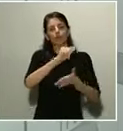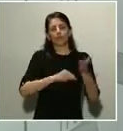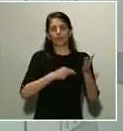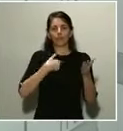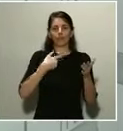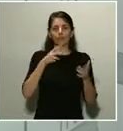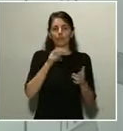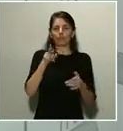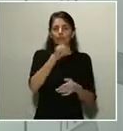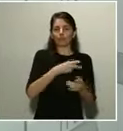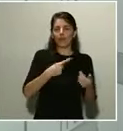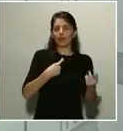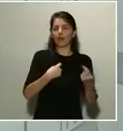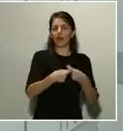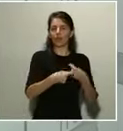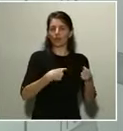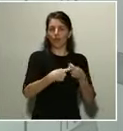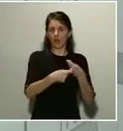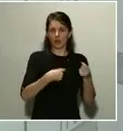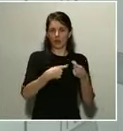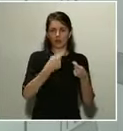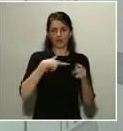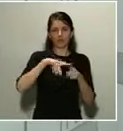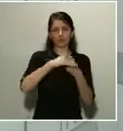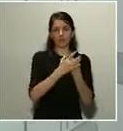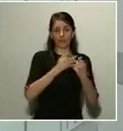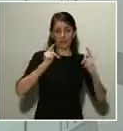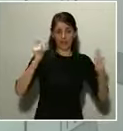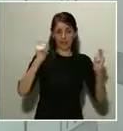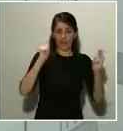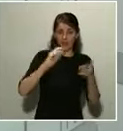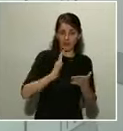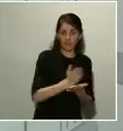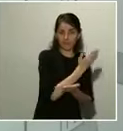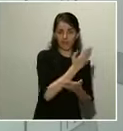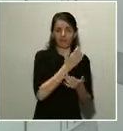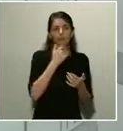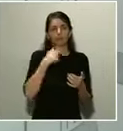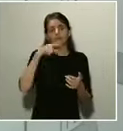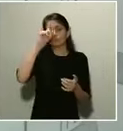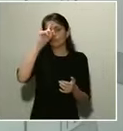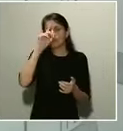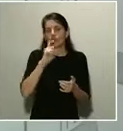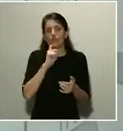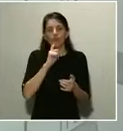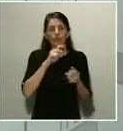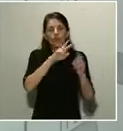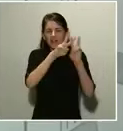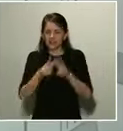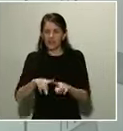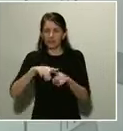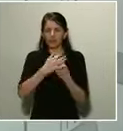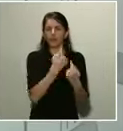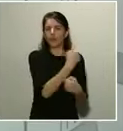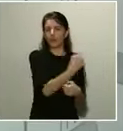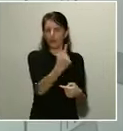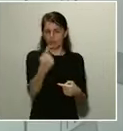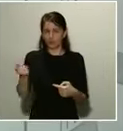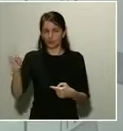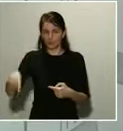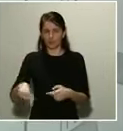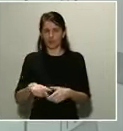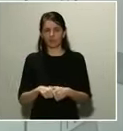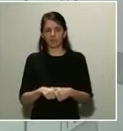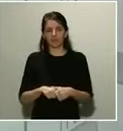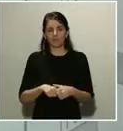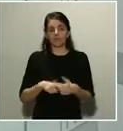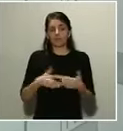estado de alarma para intentar relanzar o renovar o revisar la situación. Por lo tanto, me parece muy bien que